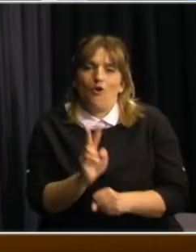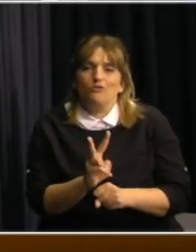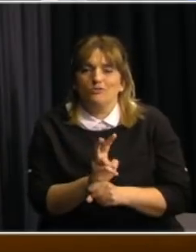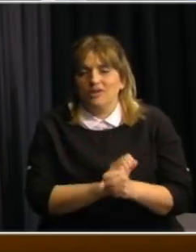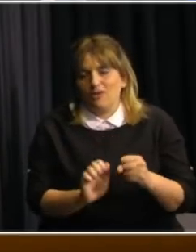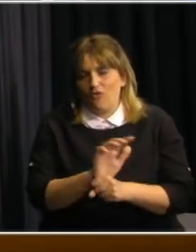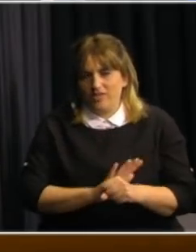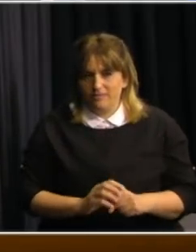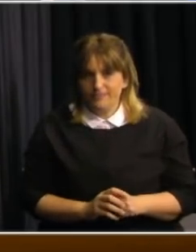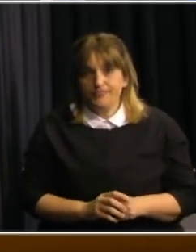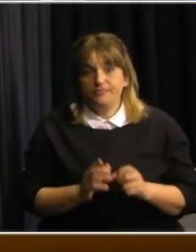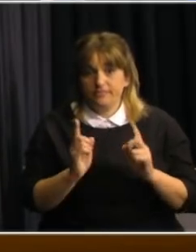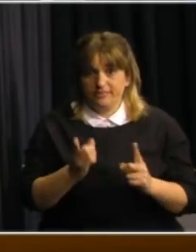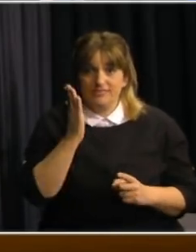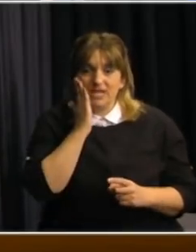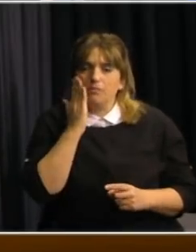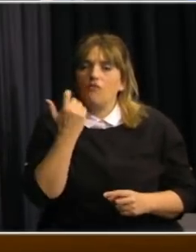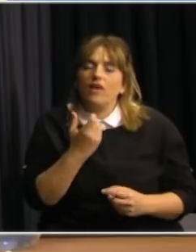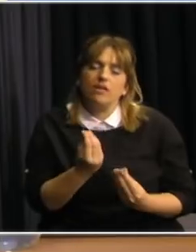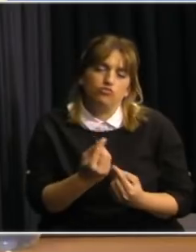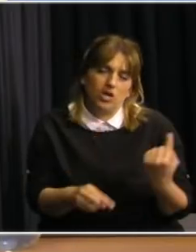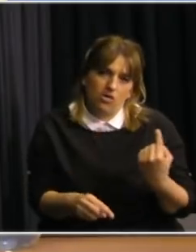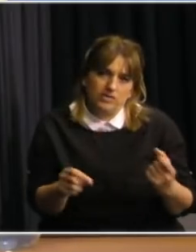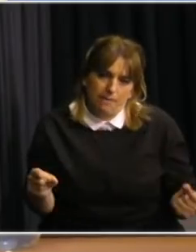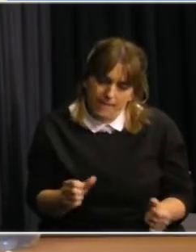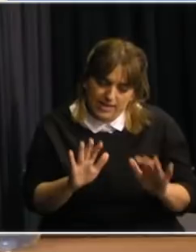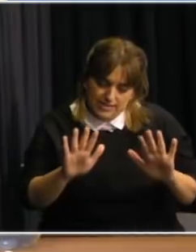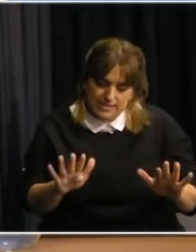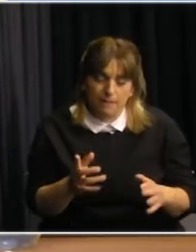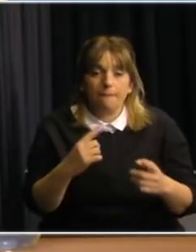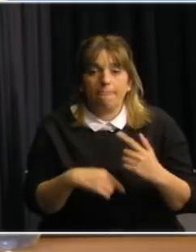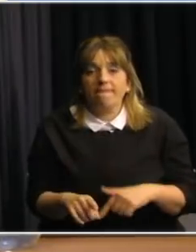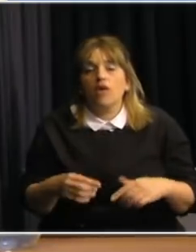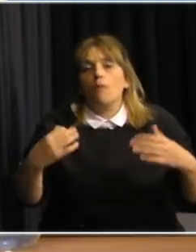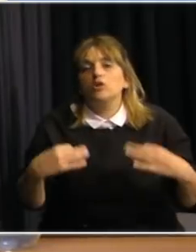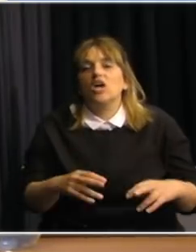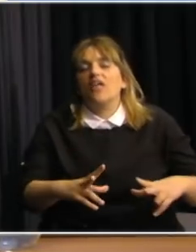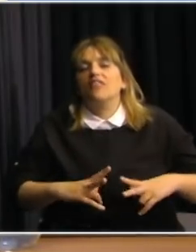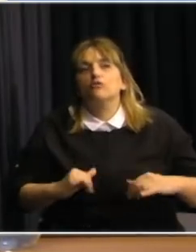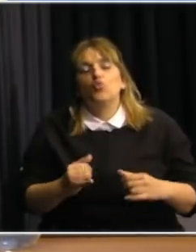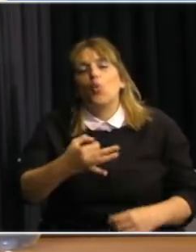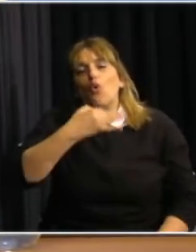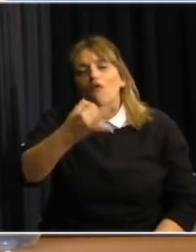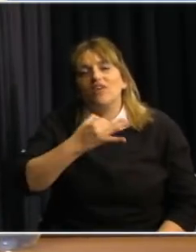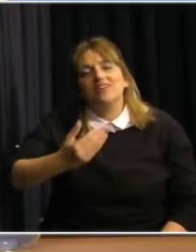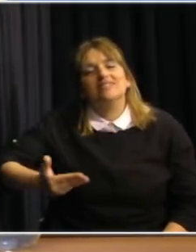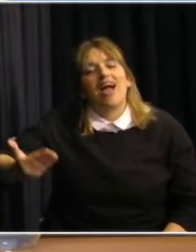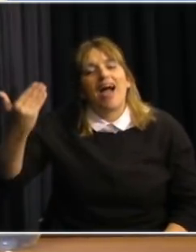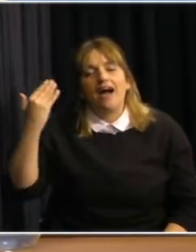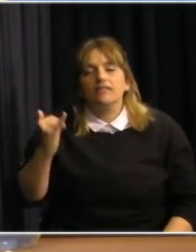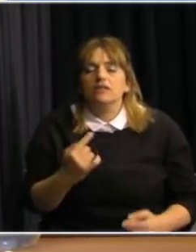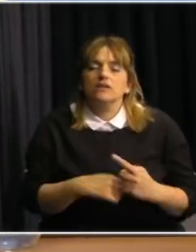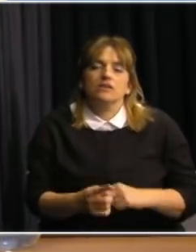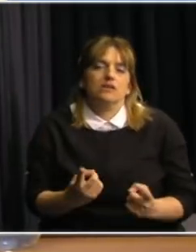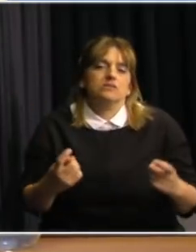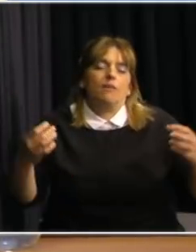También sabemos que nos queda mucho por aprender. Mientras, como ya dijimos en las conferencias de prensas anteriores, tenemos que